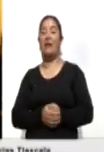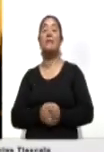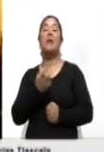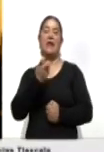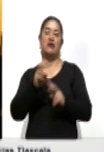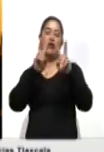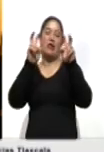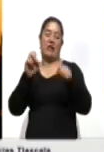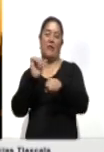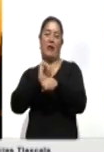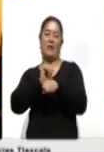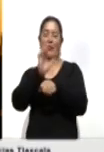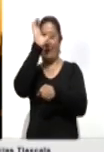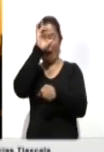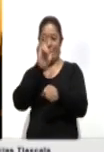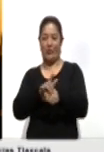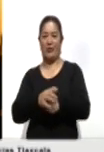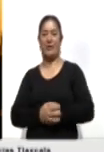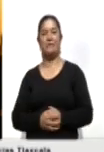artística y cultural.